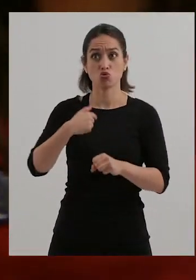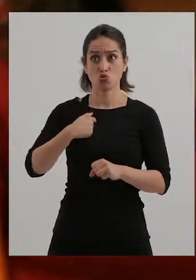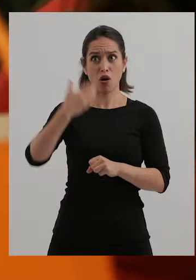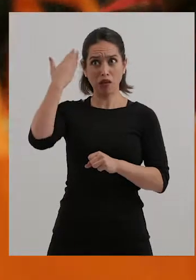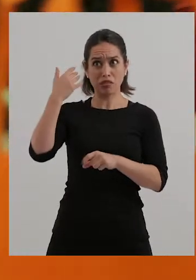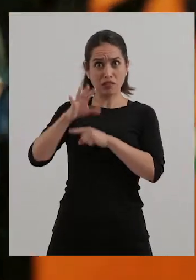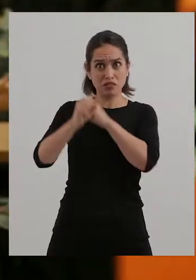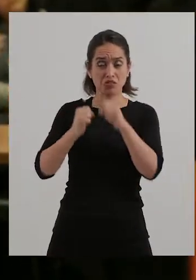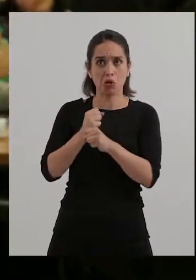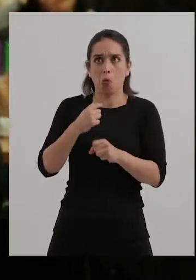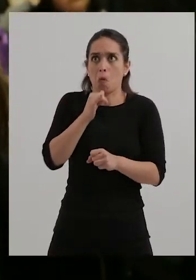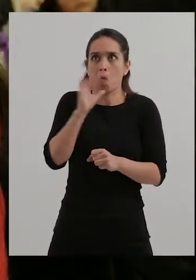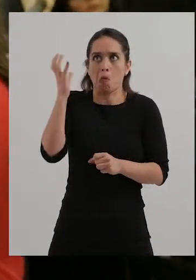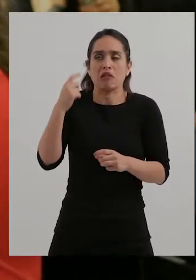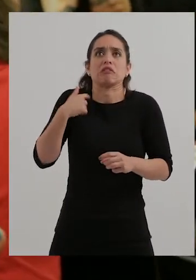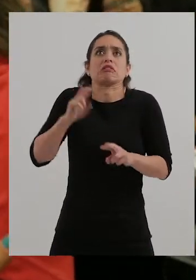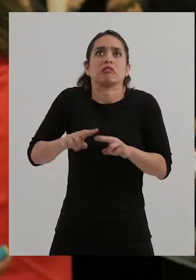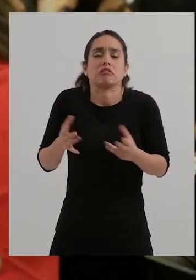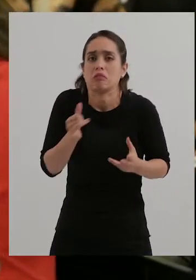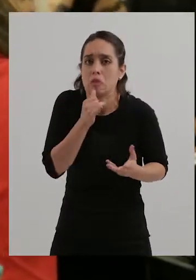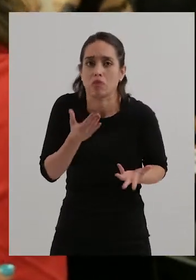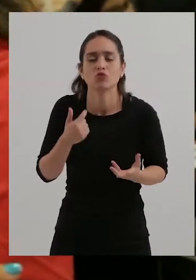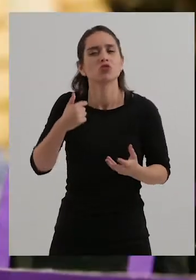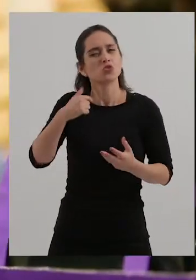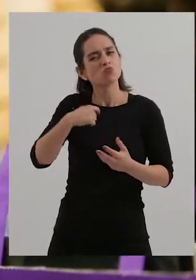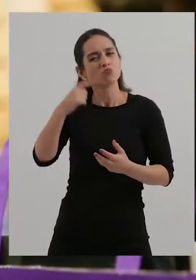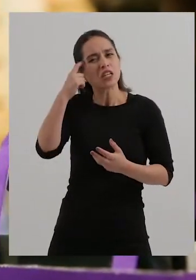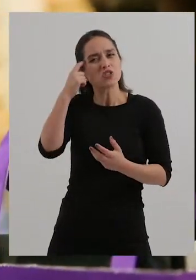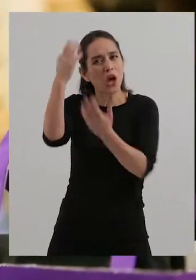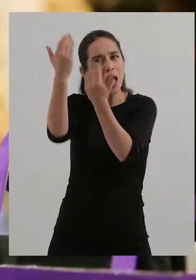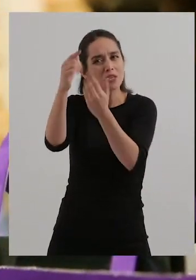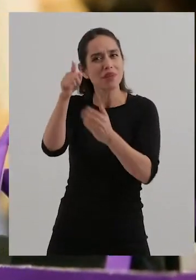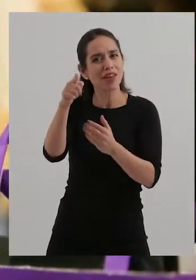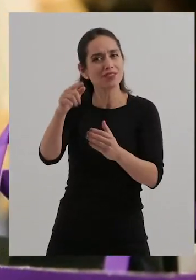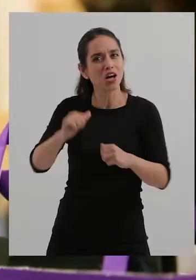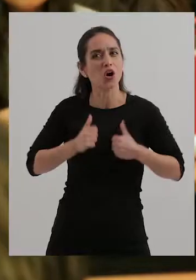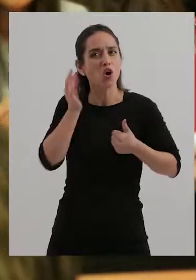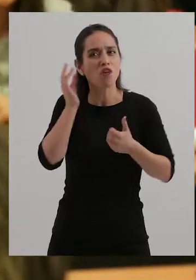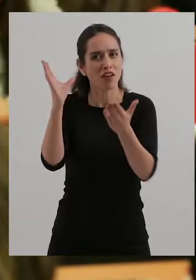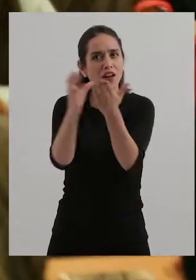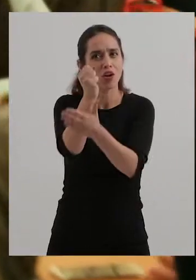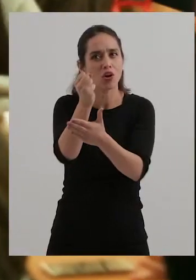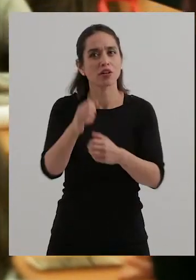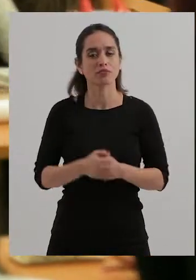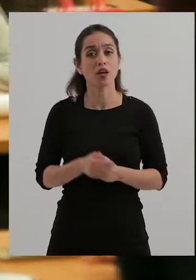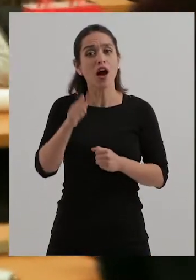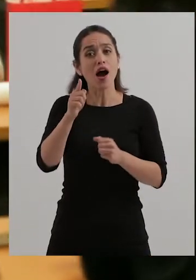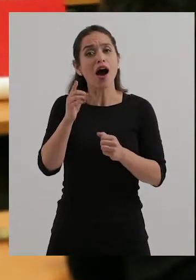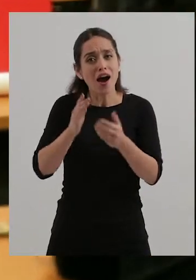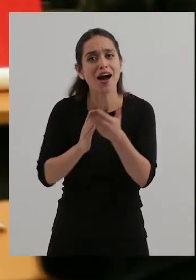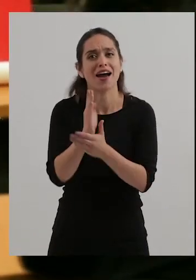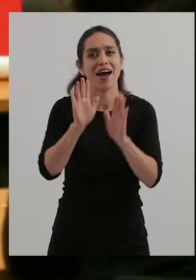años no sabía todavía que quería ser astrónoma. Entonces yo le pongo mucha esperanza a nuestras niñas que lo logren. Así tienen que partir.